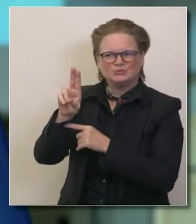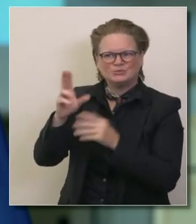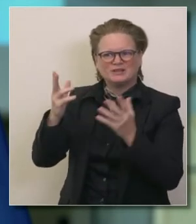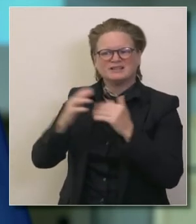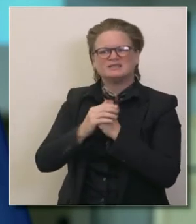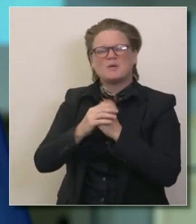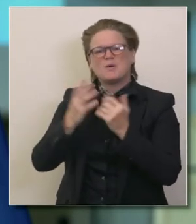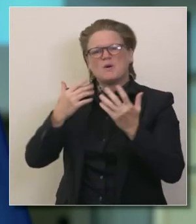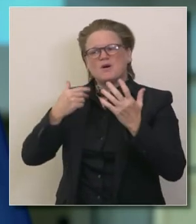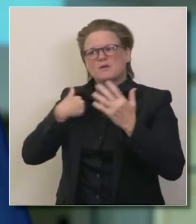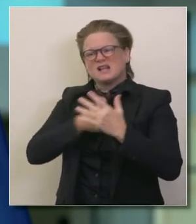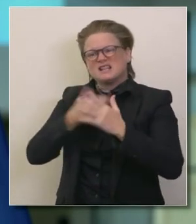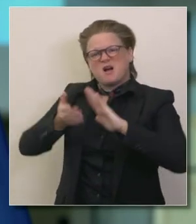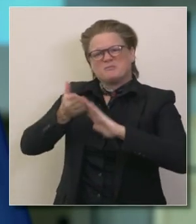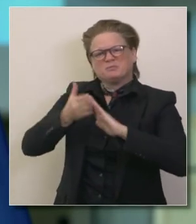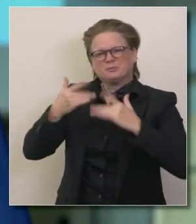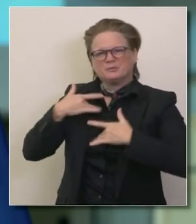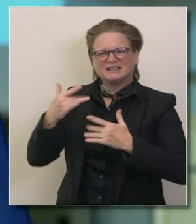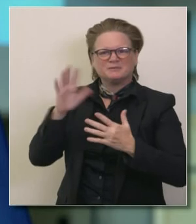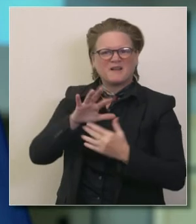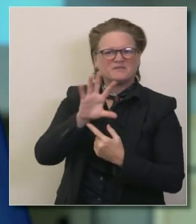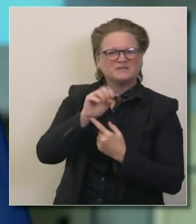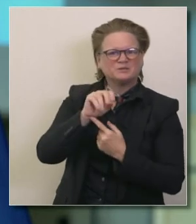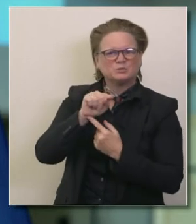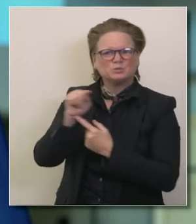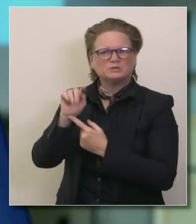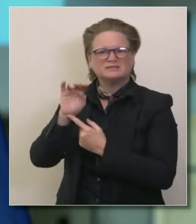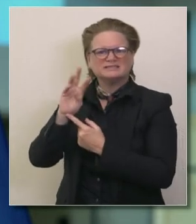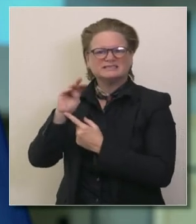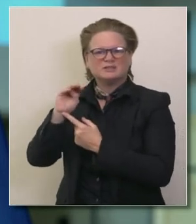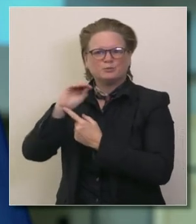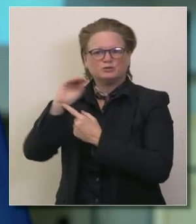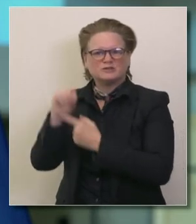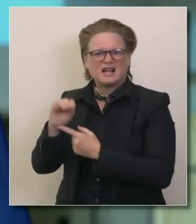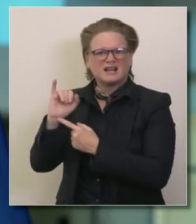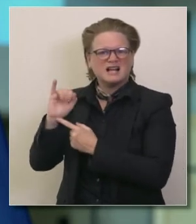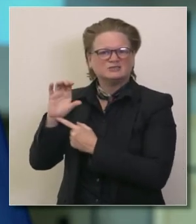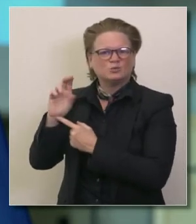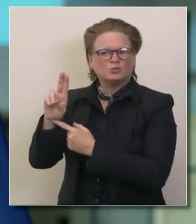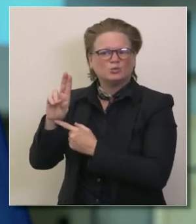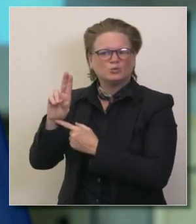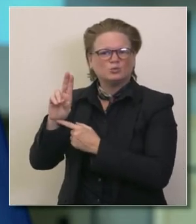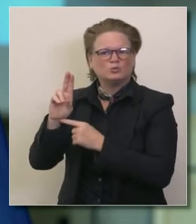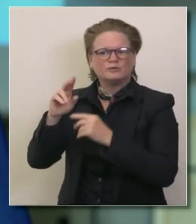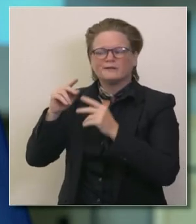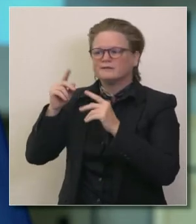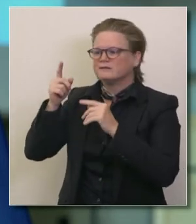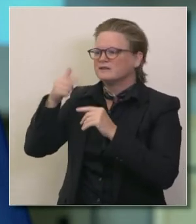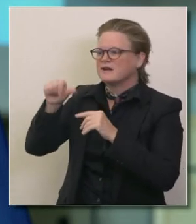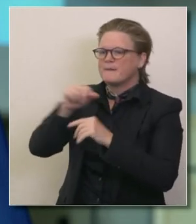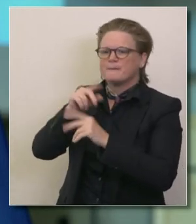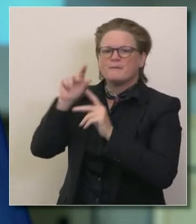están ahora a 90 o 95% de capacidad y esas instalaciones donde tenían una mayor